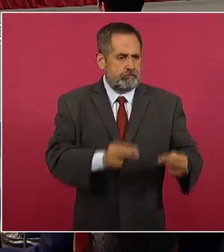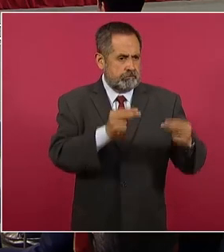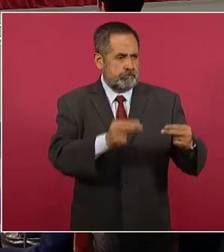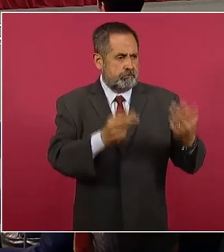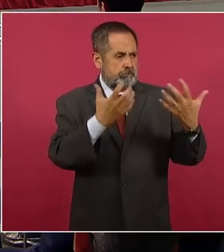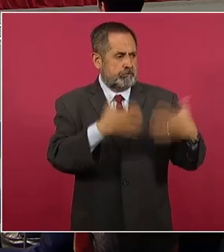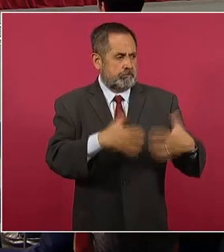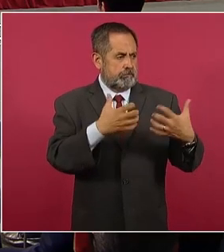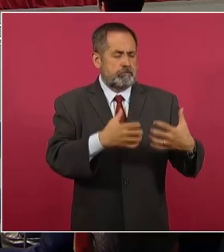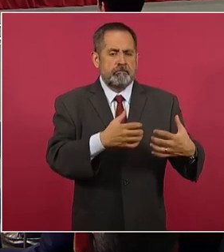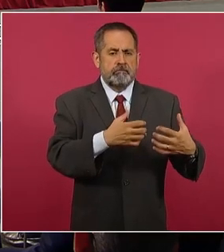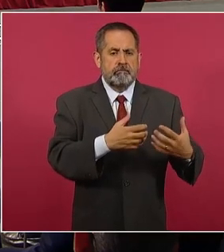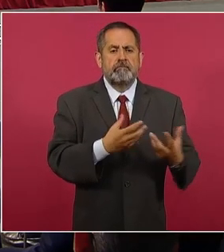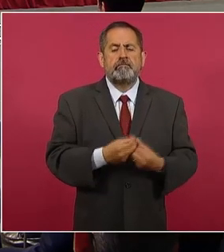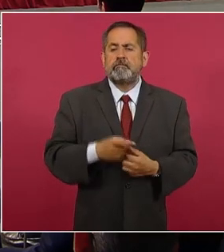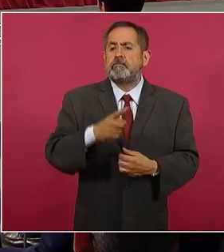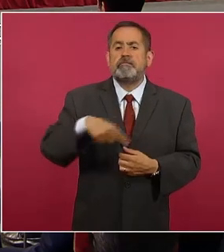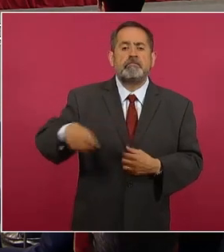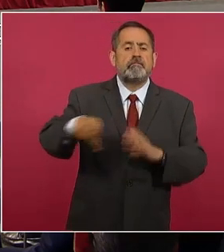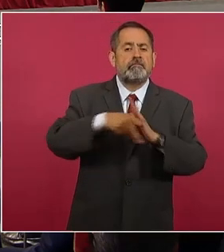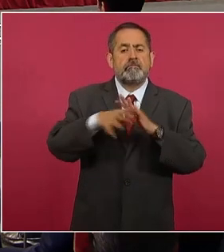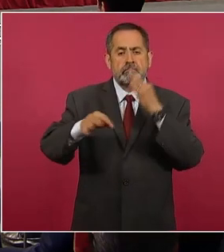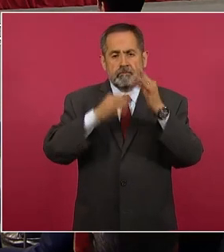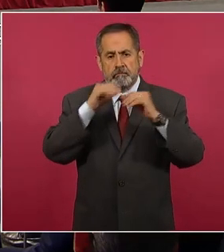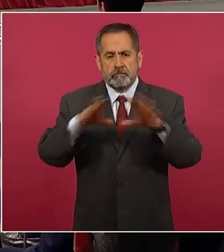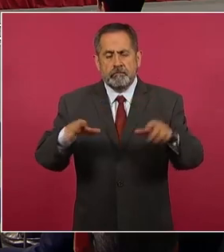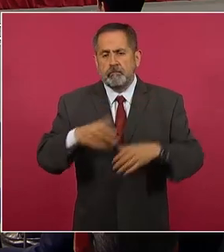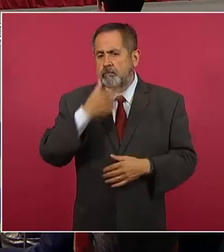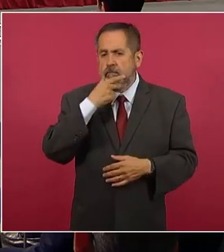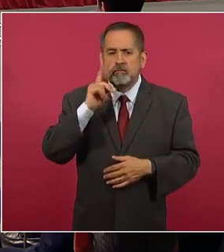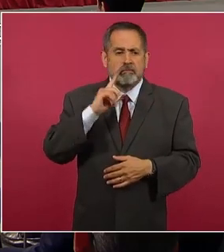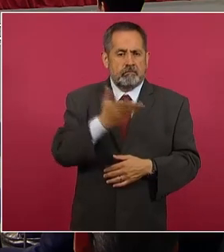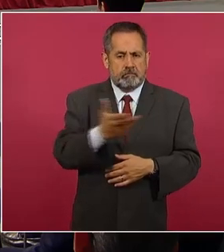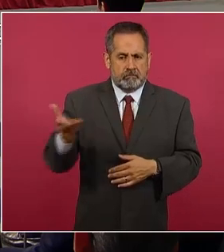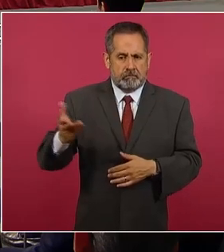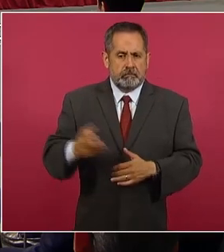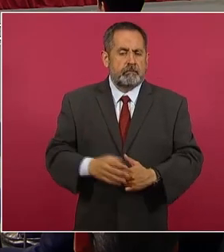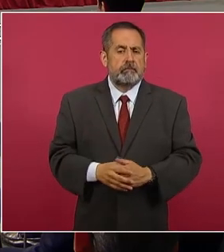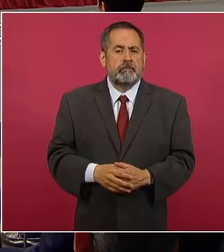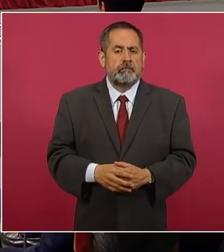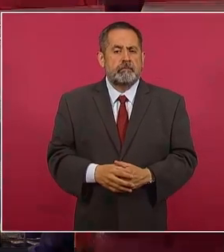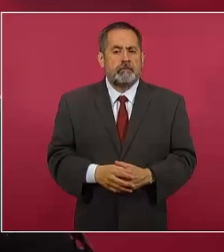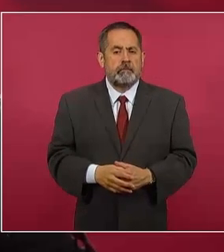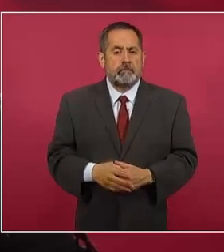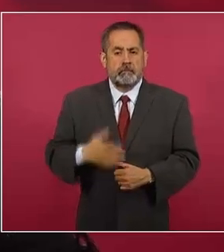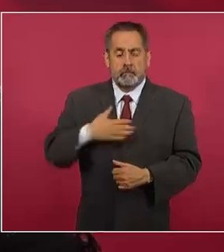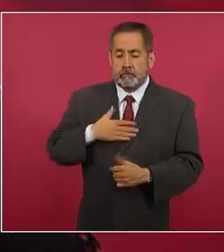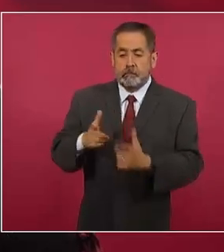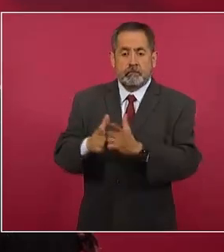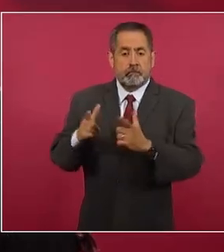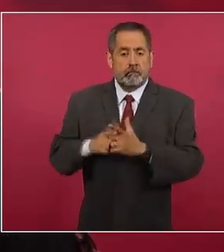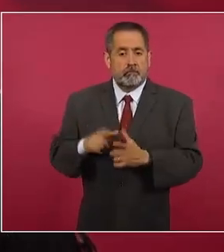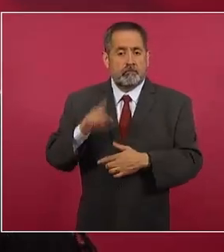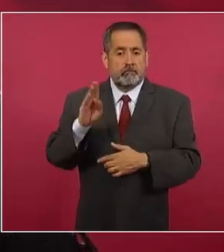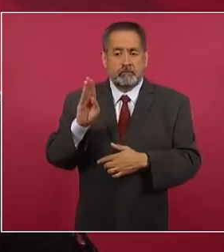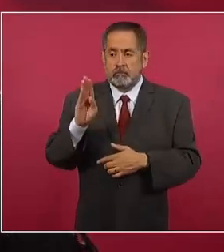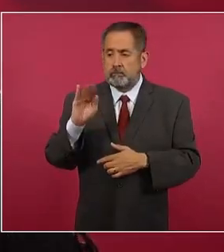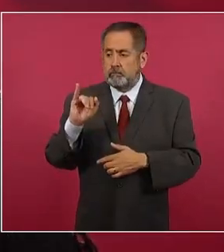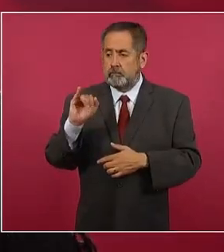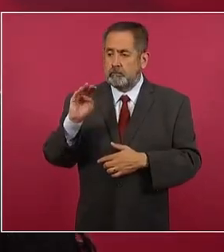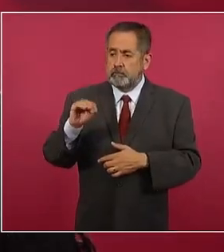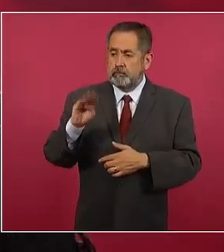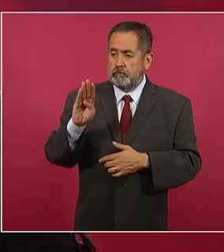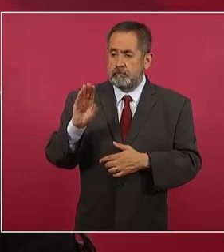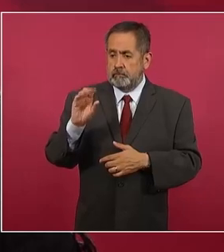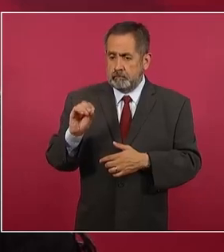estimados representantes de los medios, señoras y señores. A nombre de Grupo Bimbo, me da mucho gusto